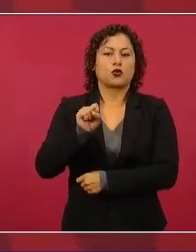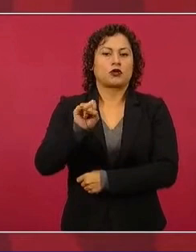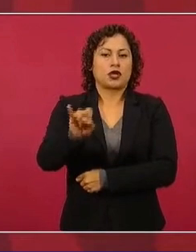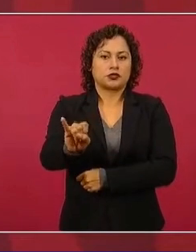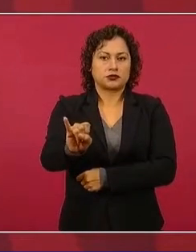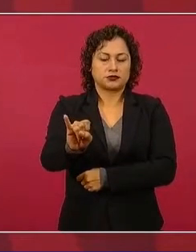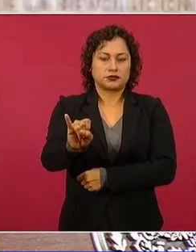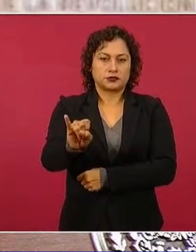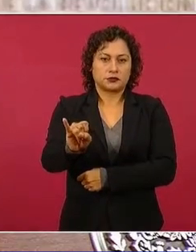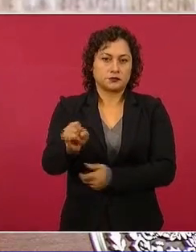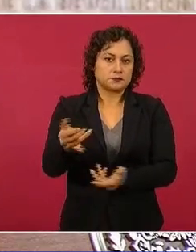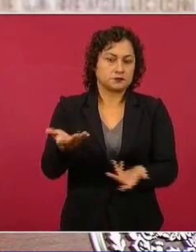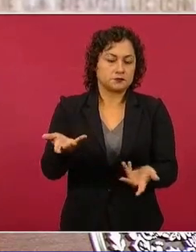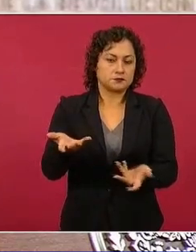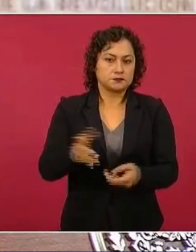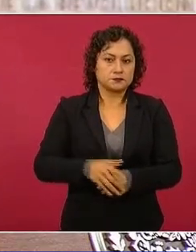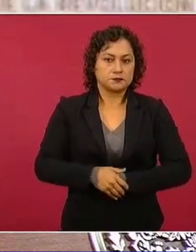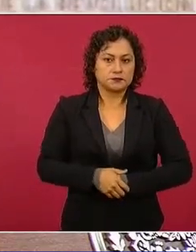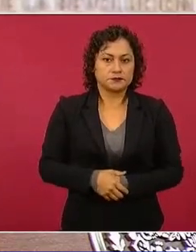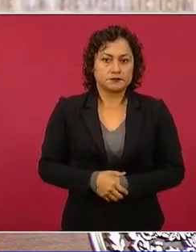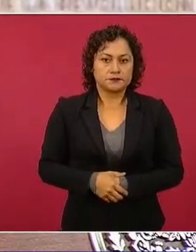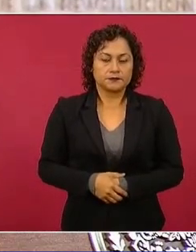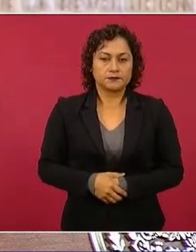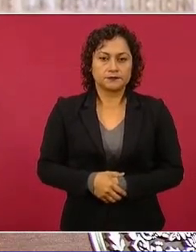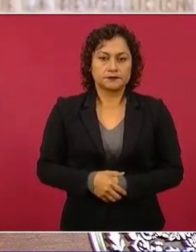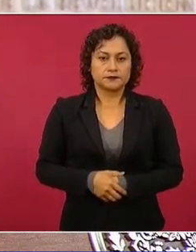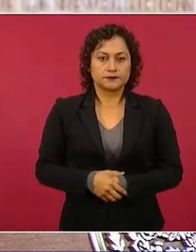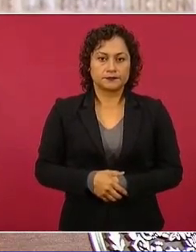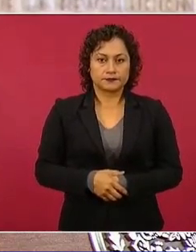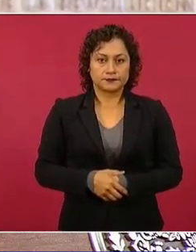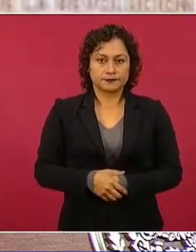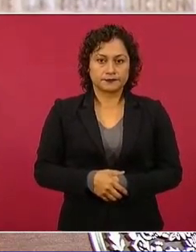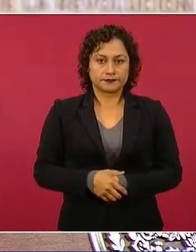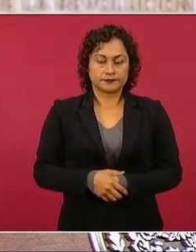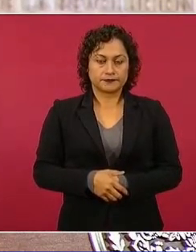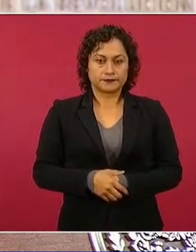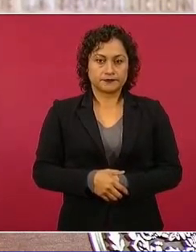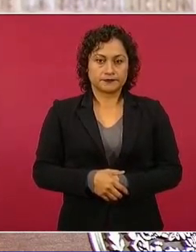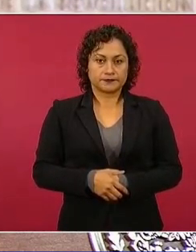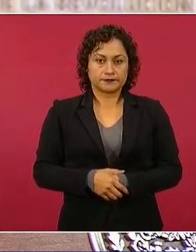en este caso,